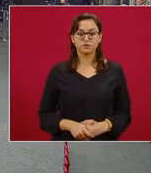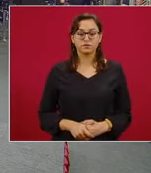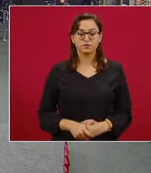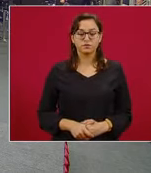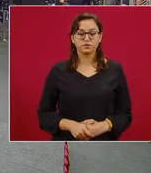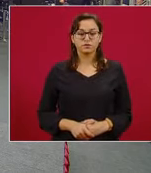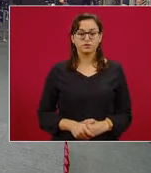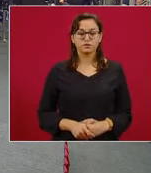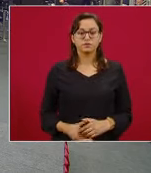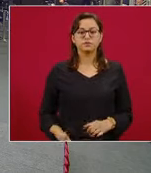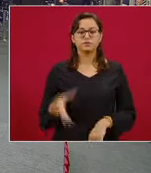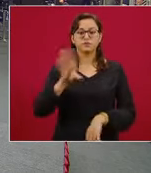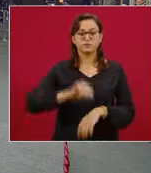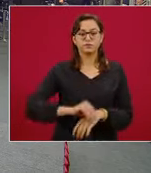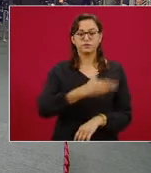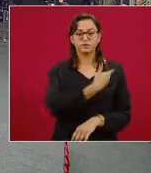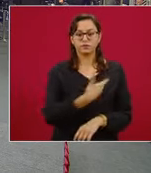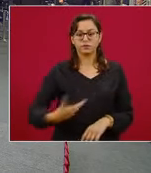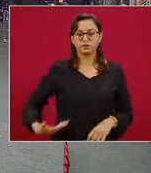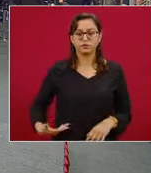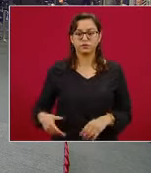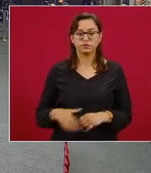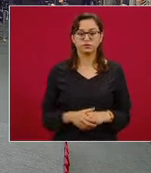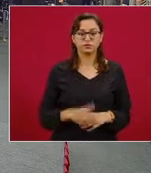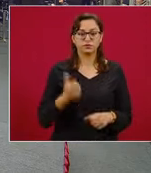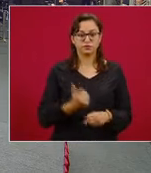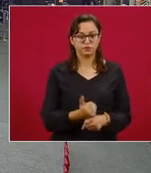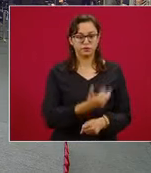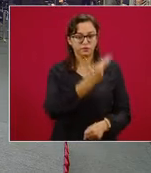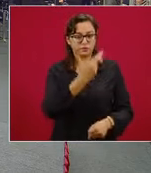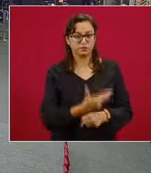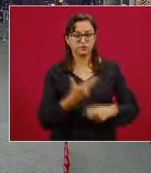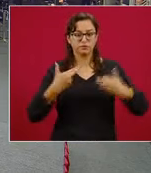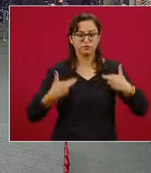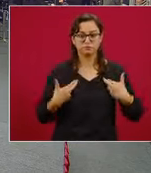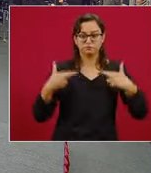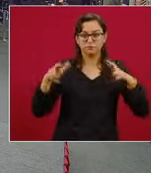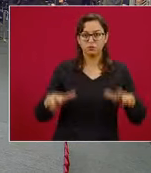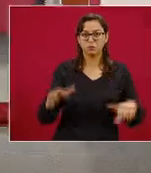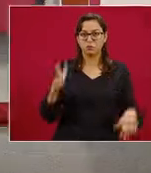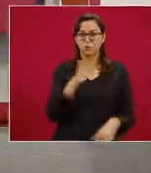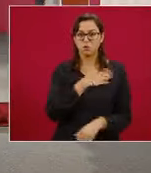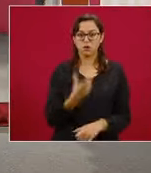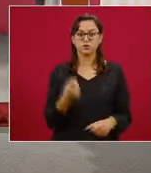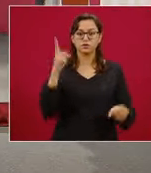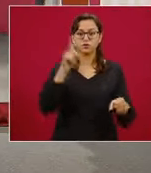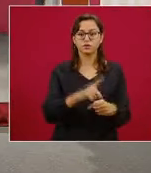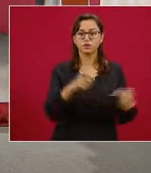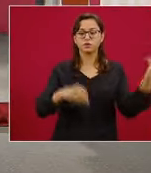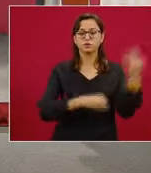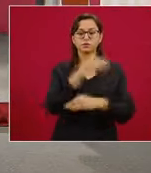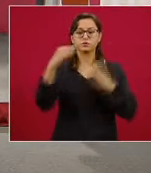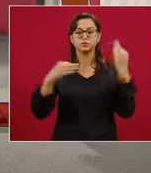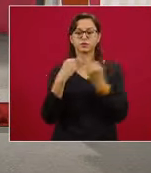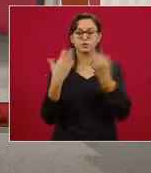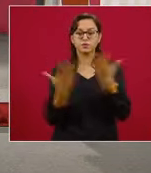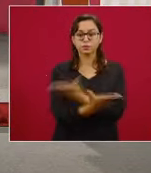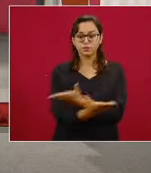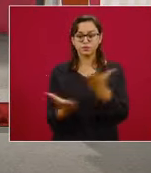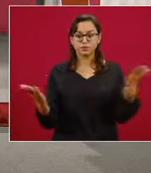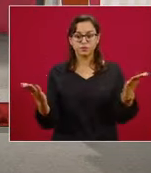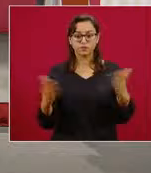Con su permiso, presidente. Secretario, canciller, muy buenos días. Muy buenos días tengan todas y todos ustedes.